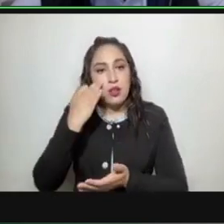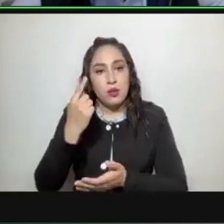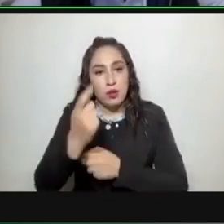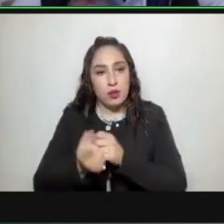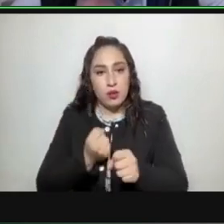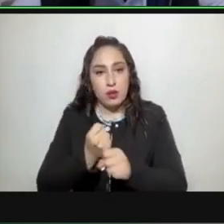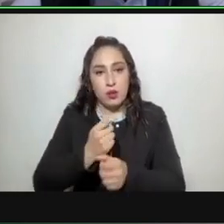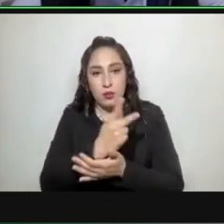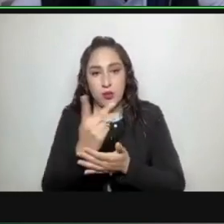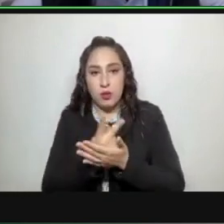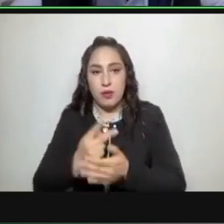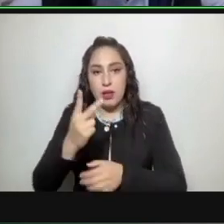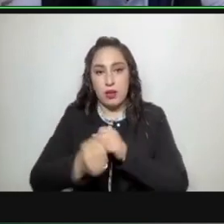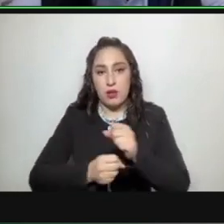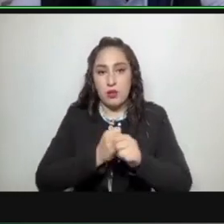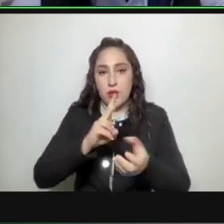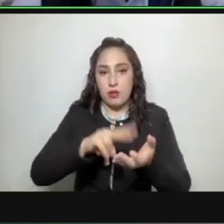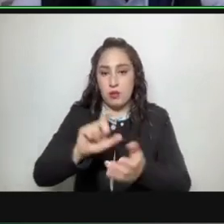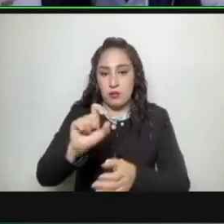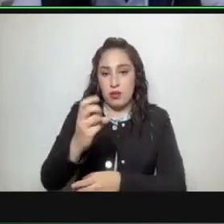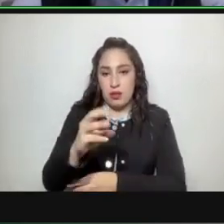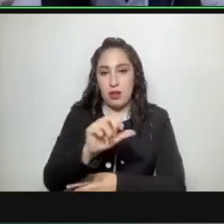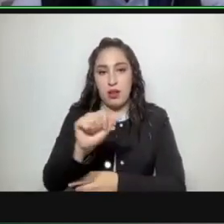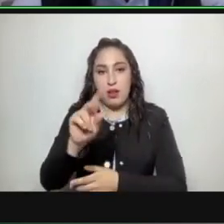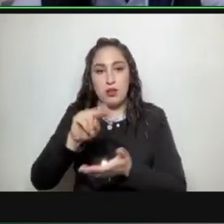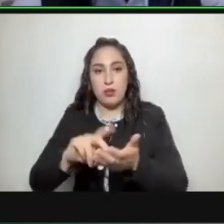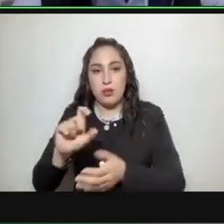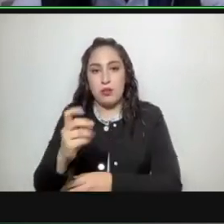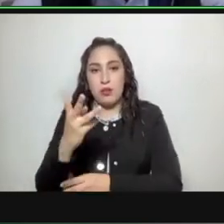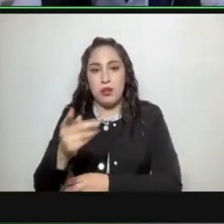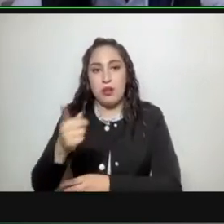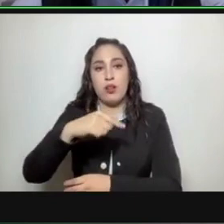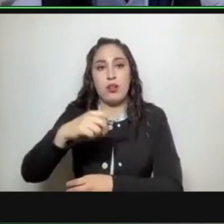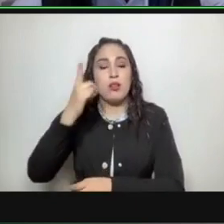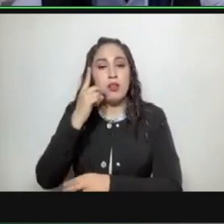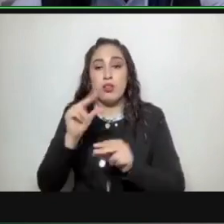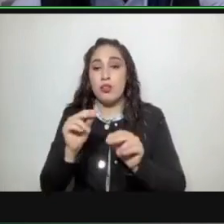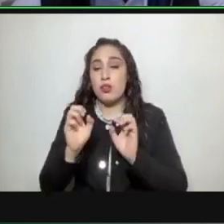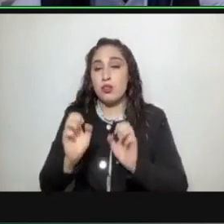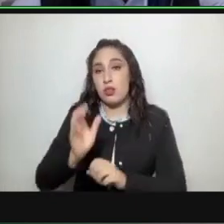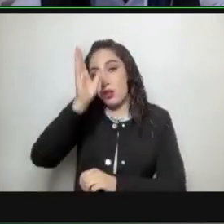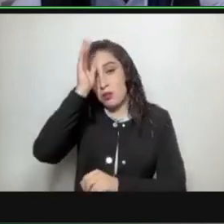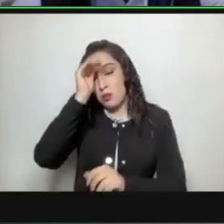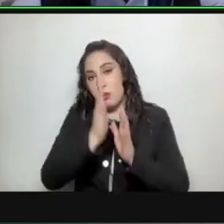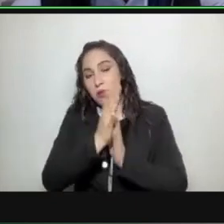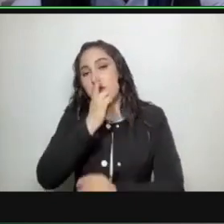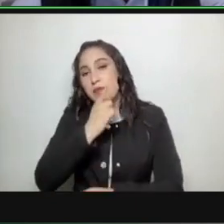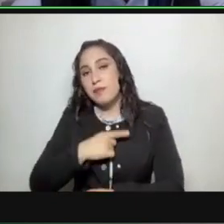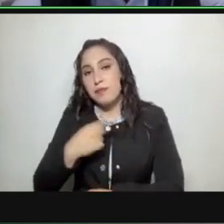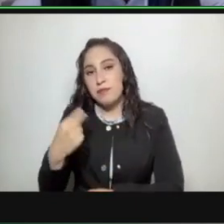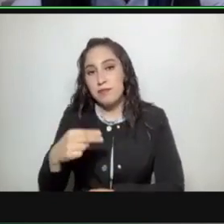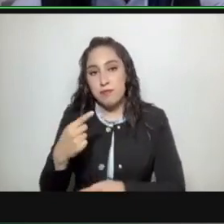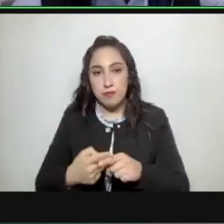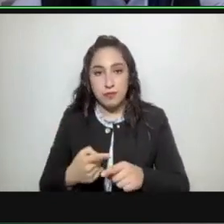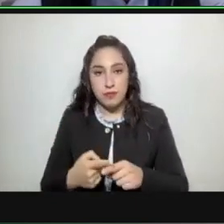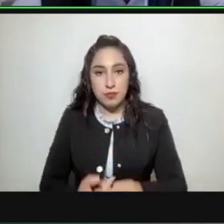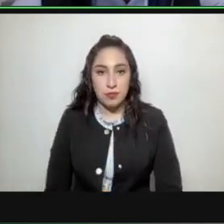veinticuatro de esta comisión. ¿Alguna diputada o diputado está en contra de la aprobación del programa en cuestión?